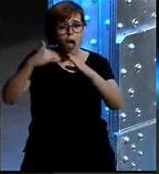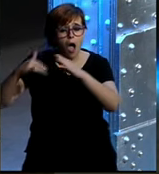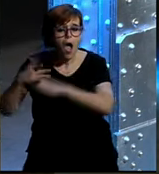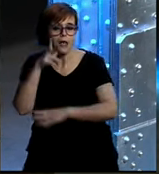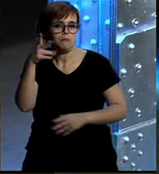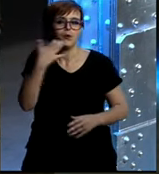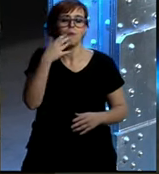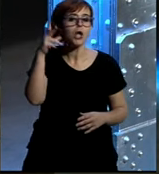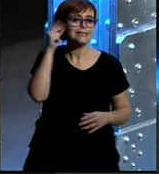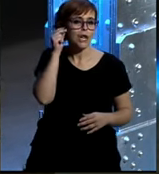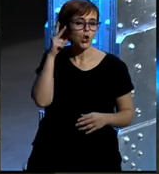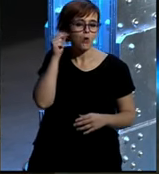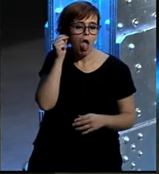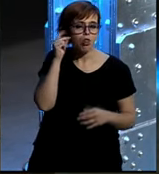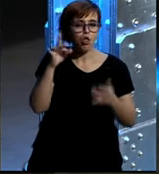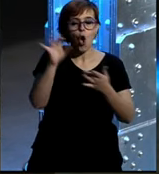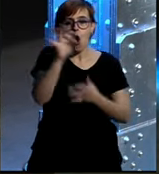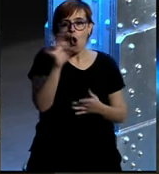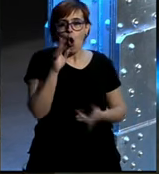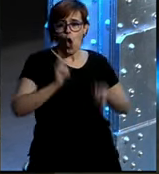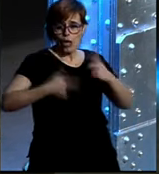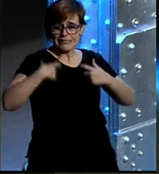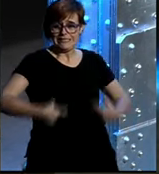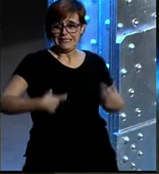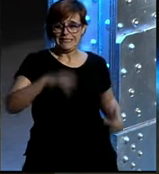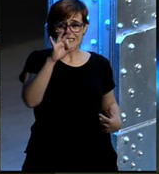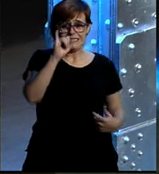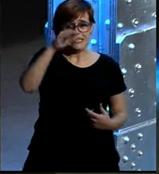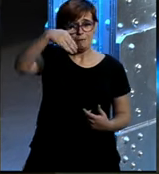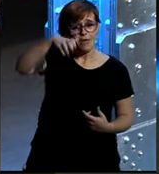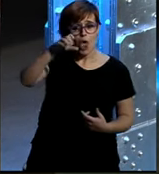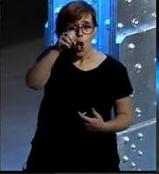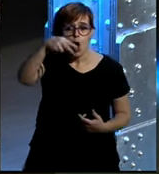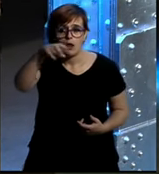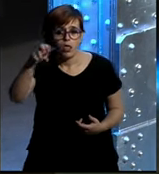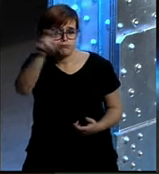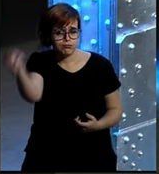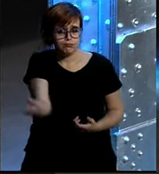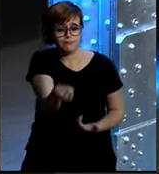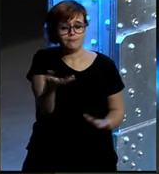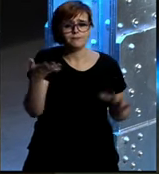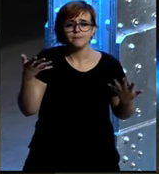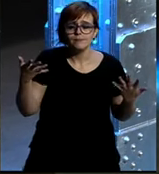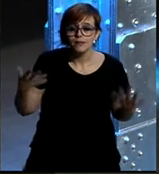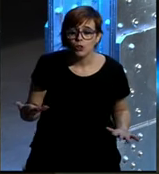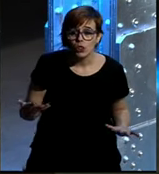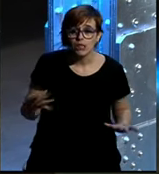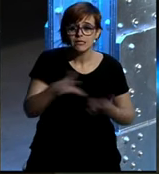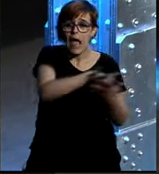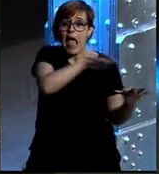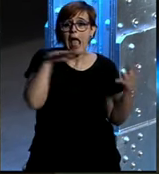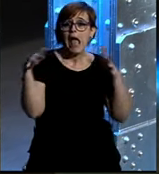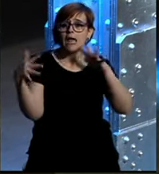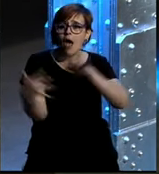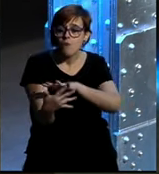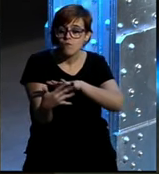Cristiano Ronaldo o de Simeone o de quien sea ¿qué quiero decir con esto? que el gran cambio de